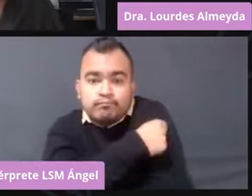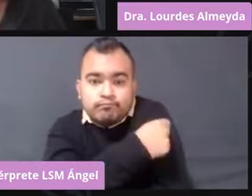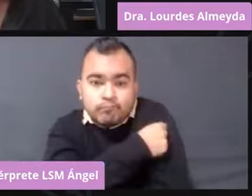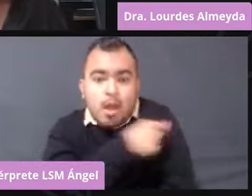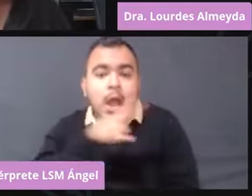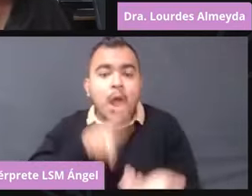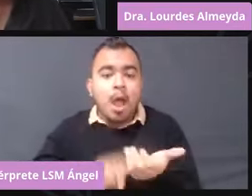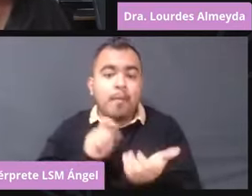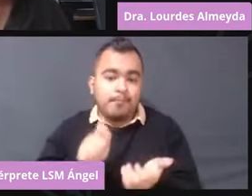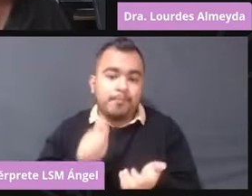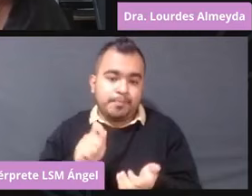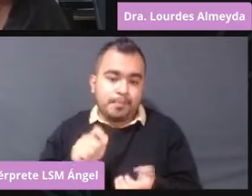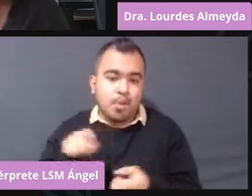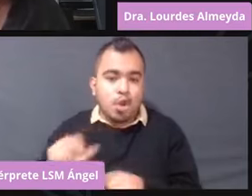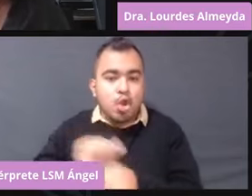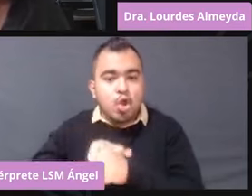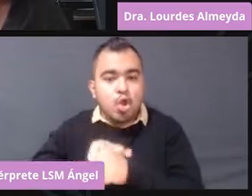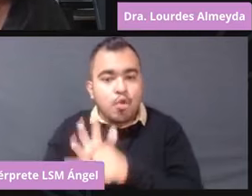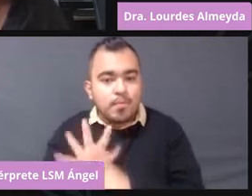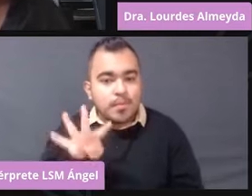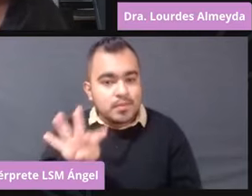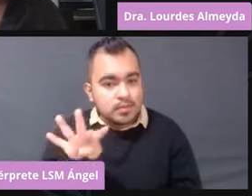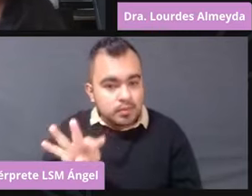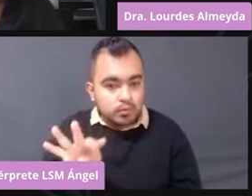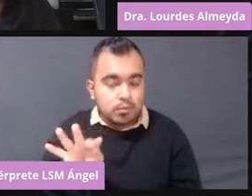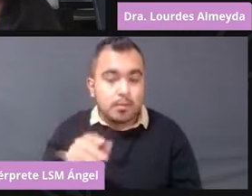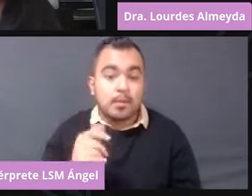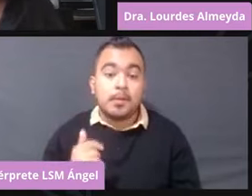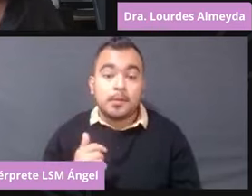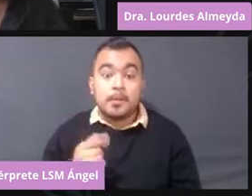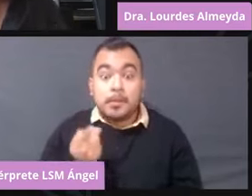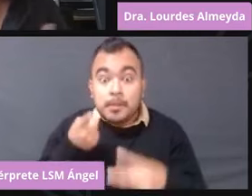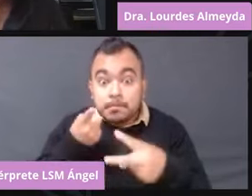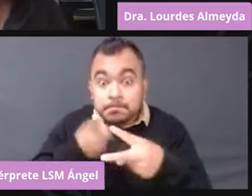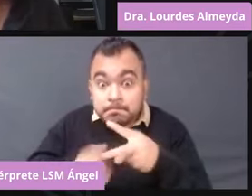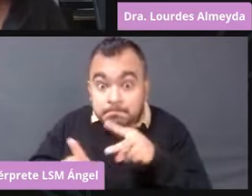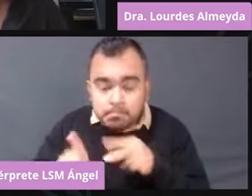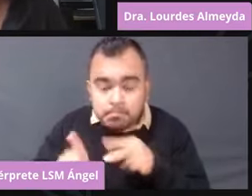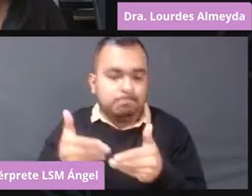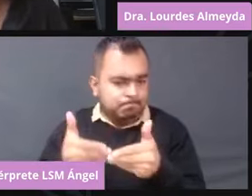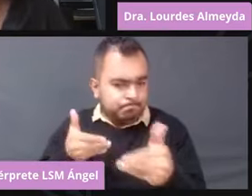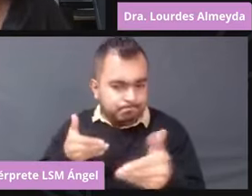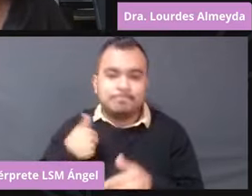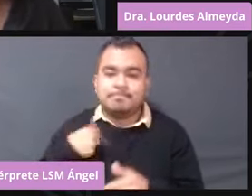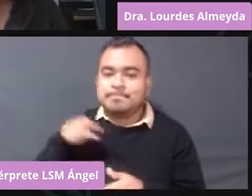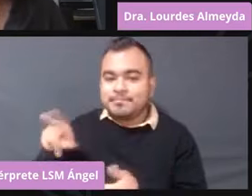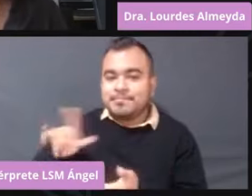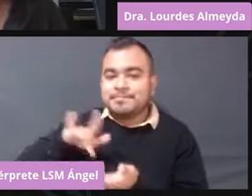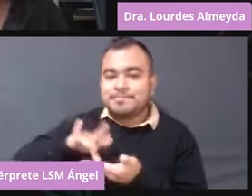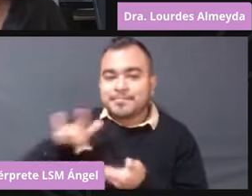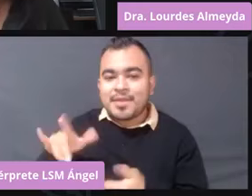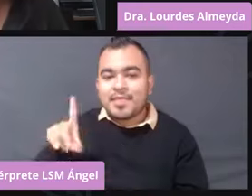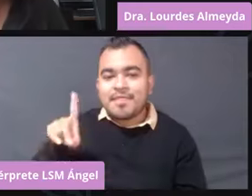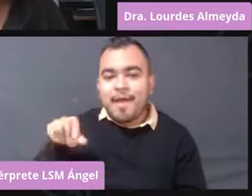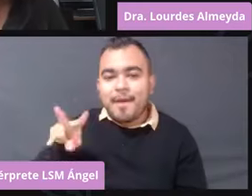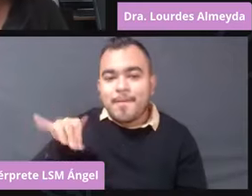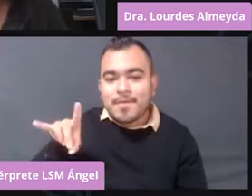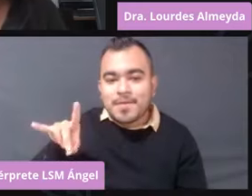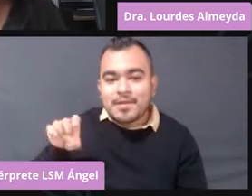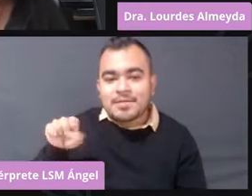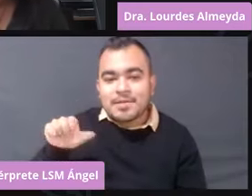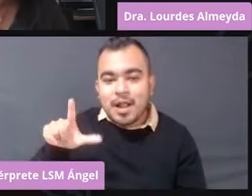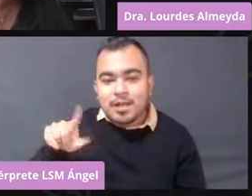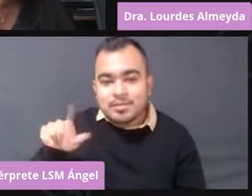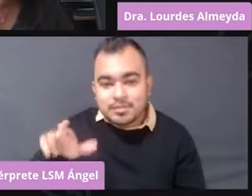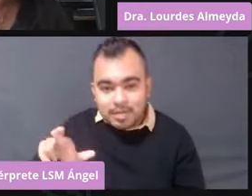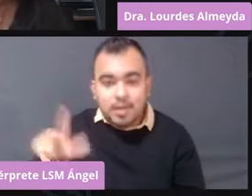contra el COVID-19. Antes de dar inicio, agradezco a David Salazar, a la licenciada Fernanda,